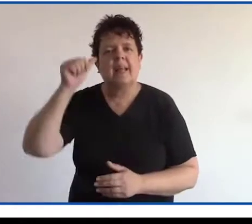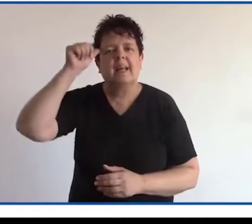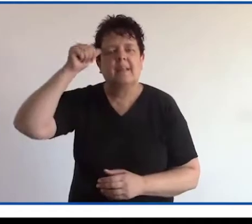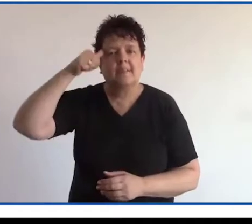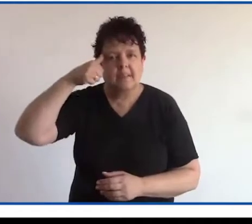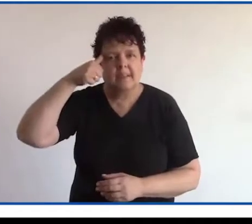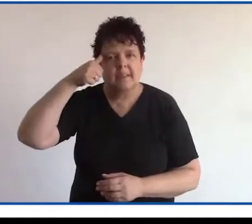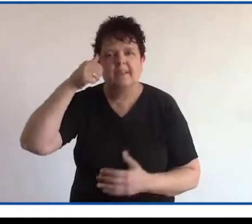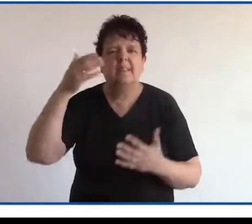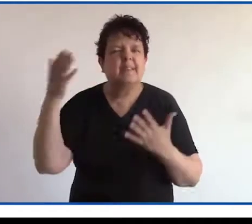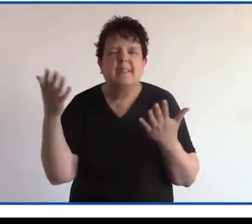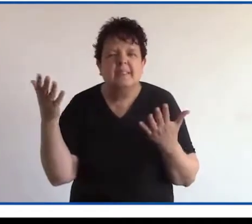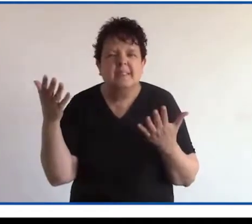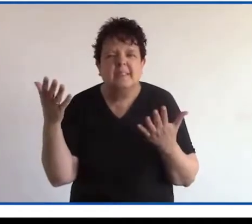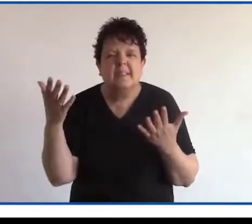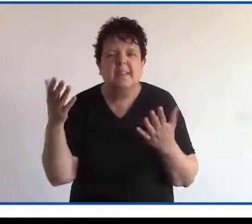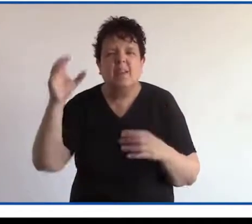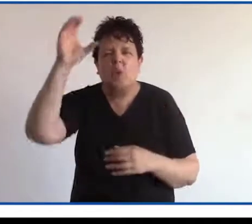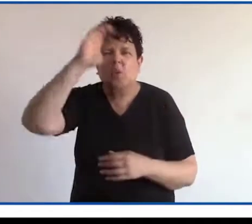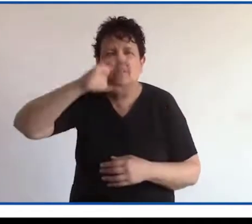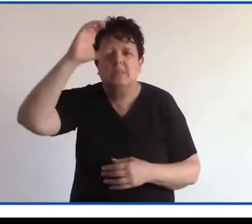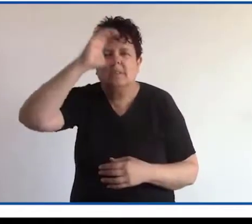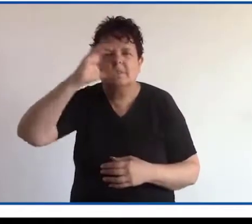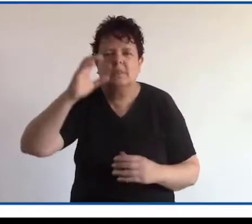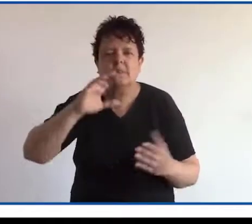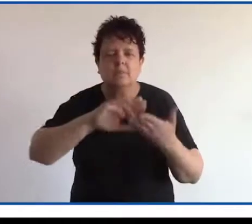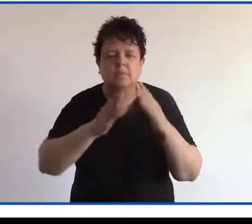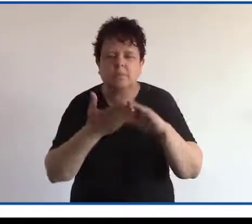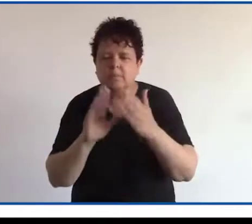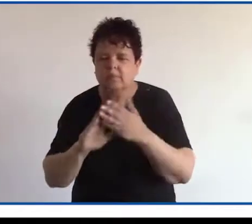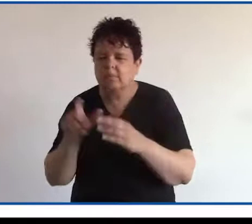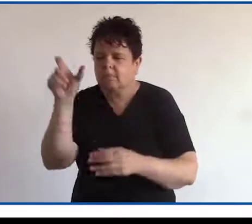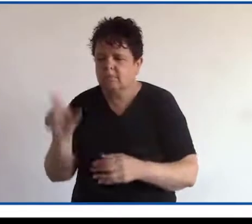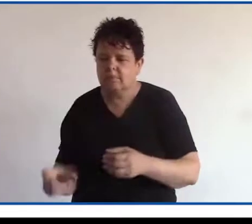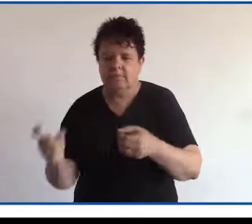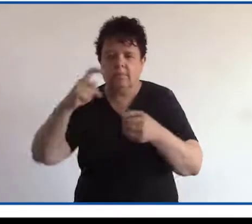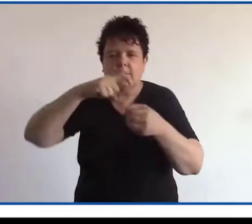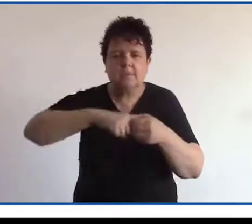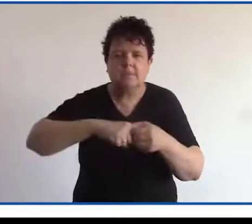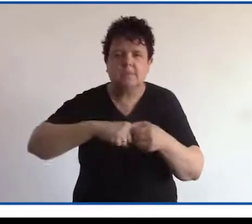¿Recuerdas de qué se trataba el concepto de ciudadanía?